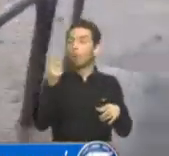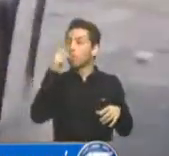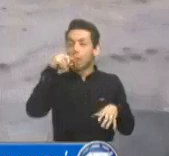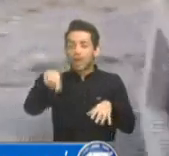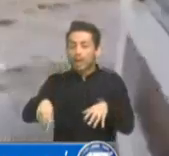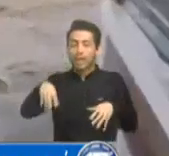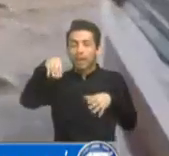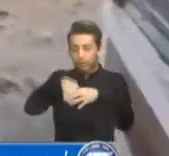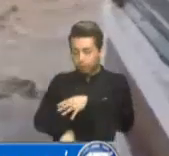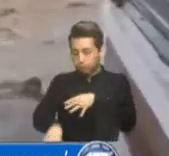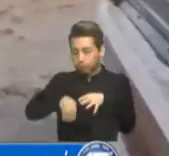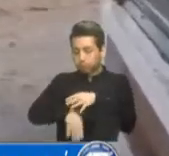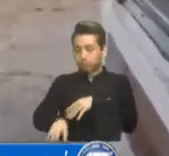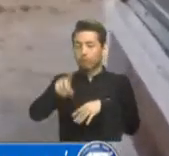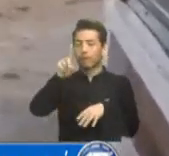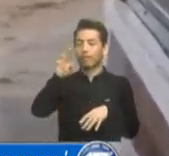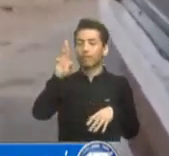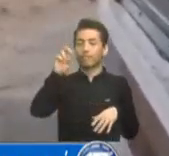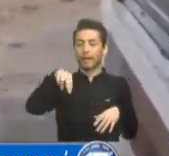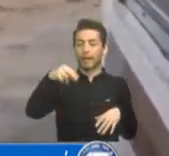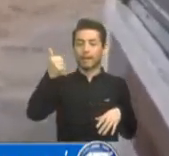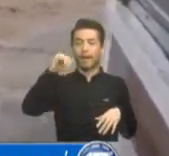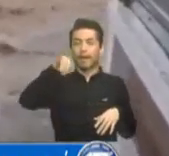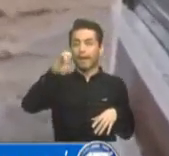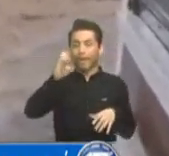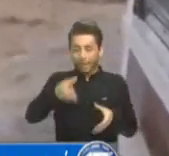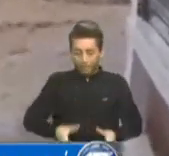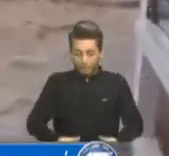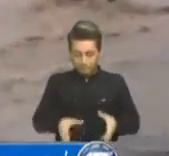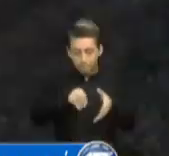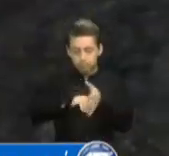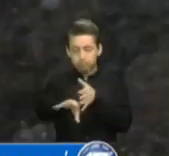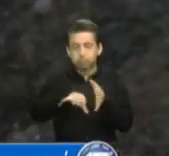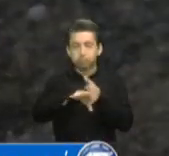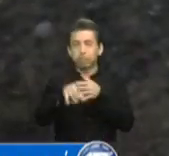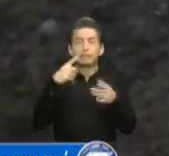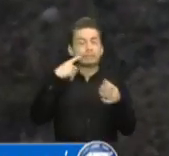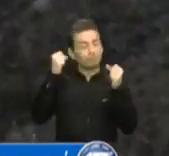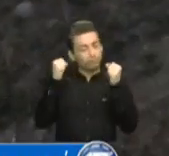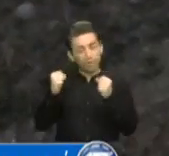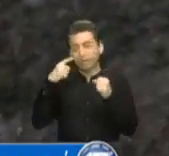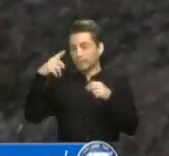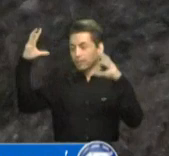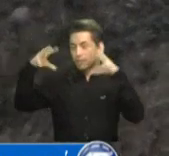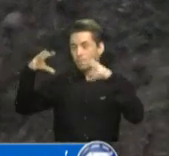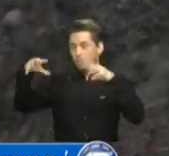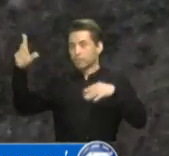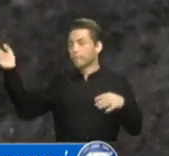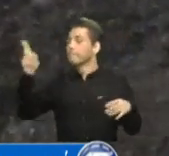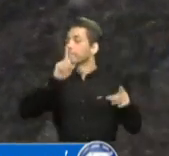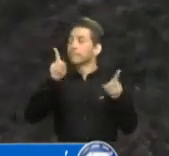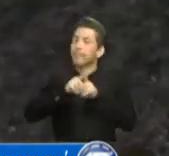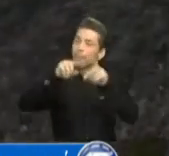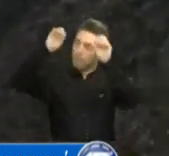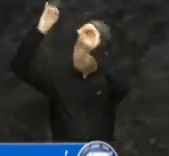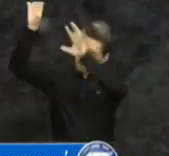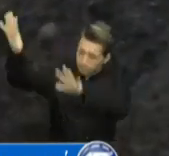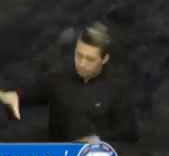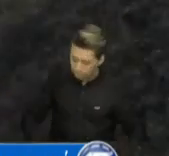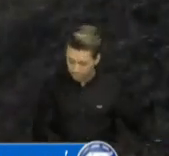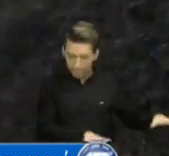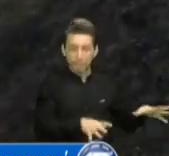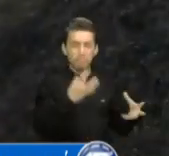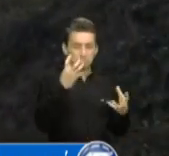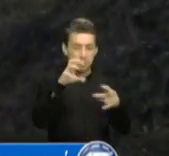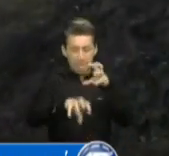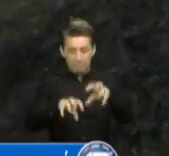en ellos, esto es uno de los factores que afectan año con año las lluvias. También un derrumbe de arena, roca y tierra obstruye el paso de